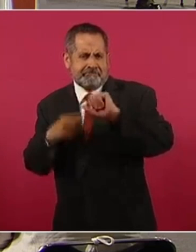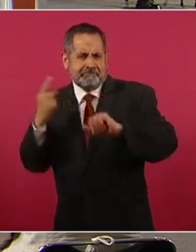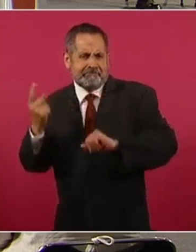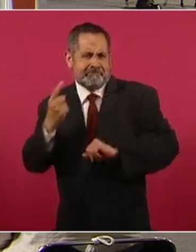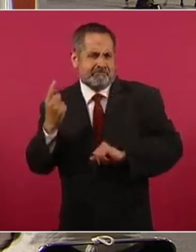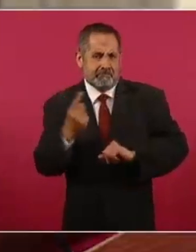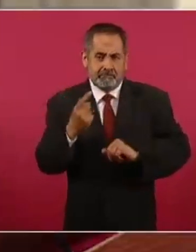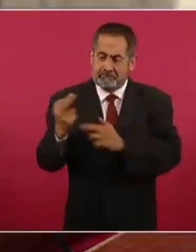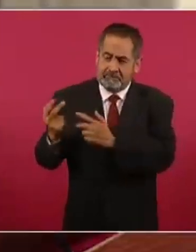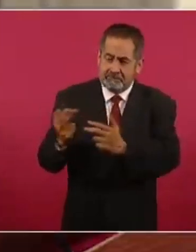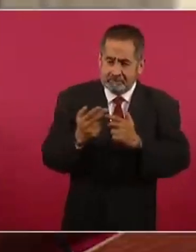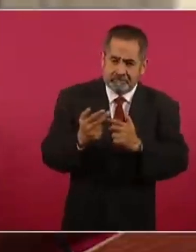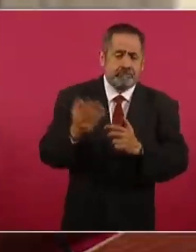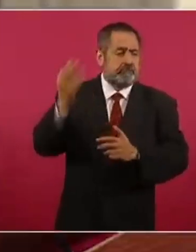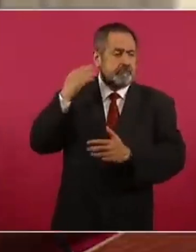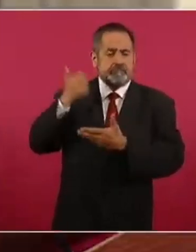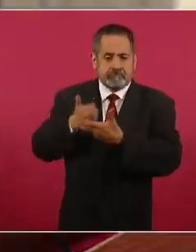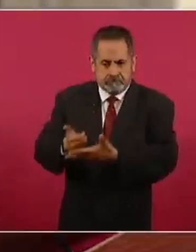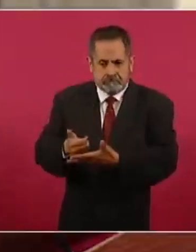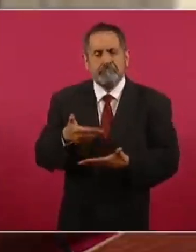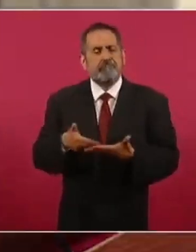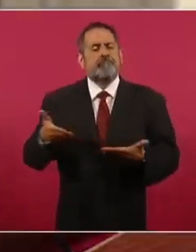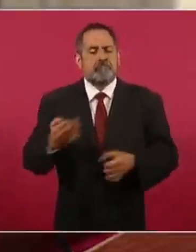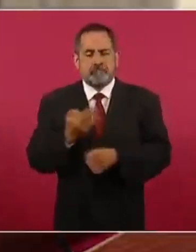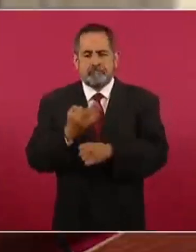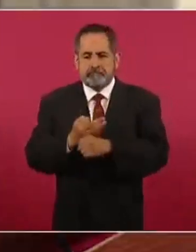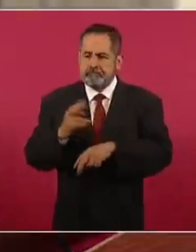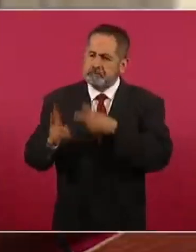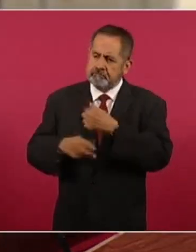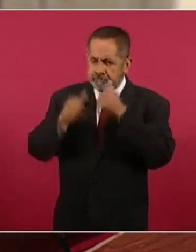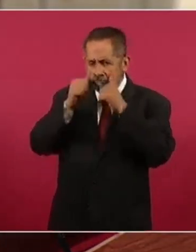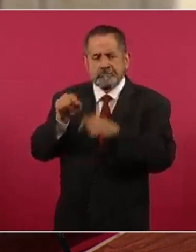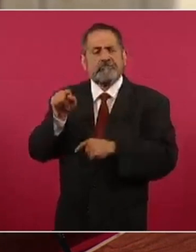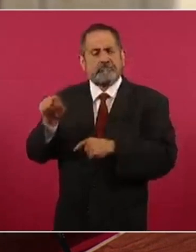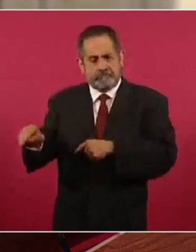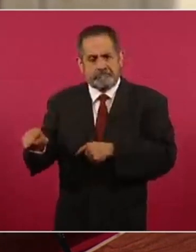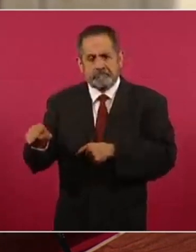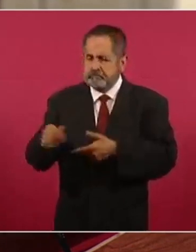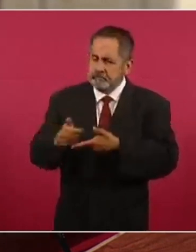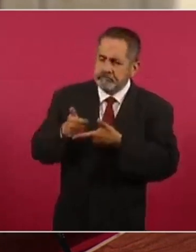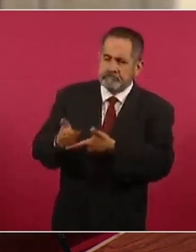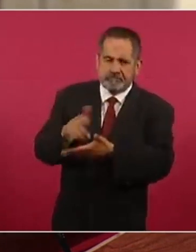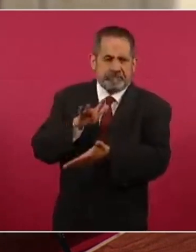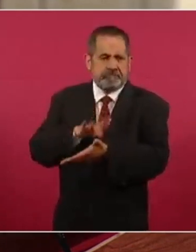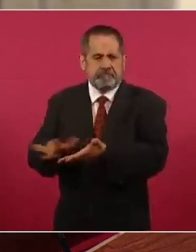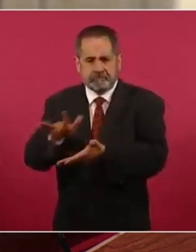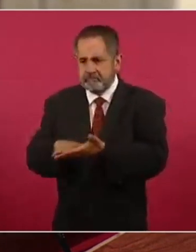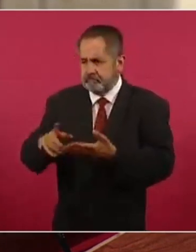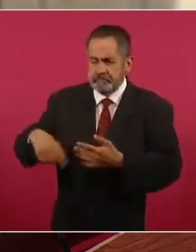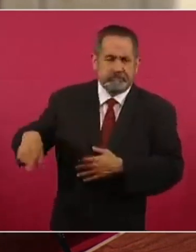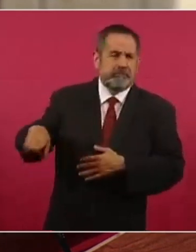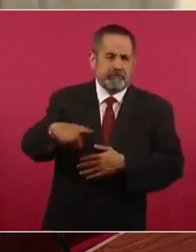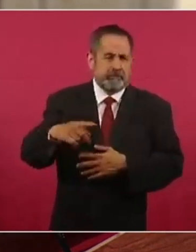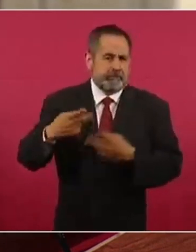hemos actuado en otros casos van a seguir contando con todo nuestro apoyo toda